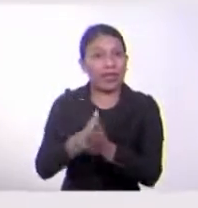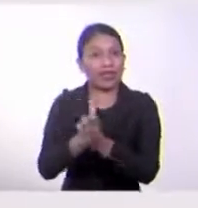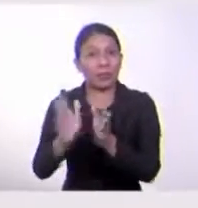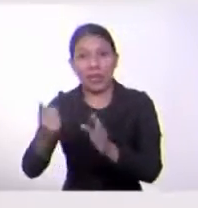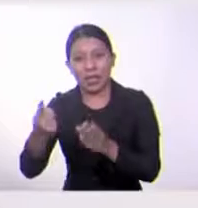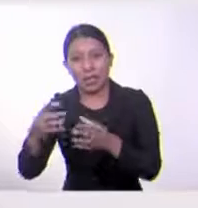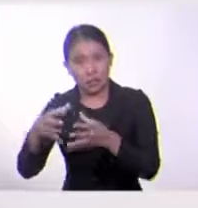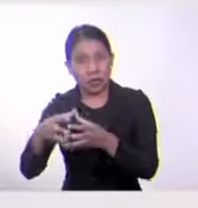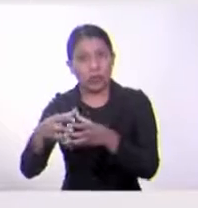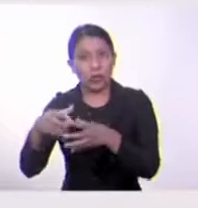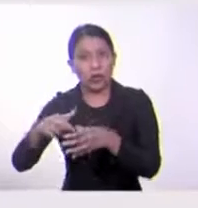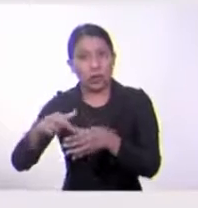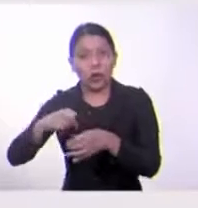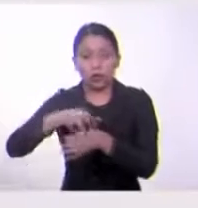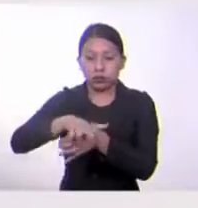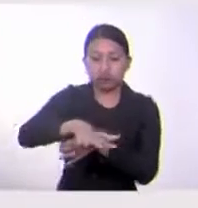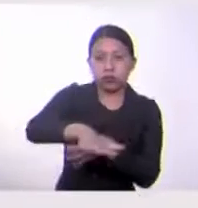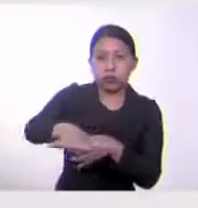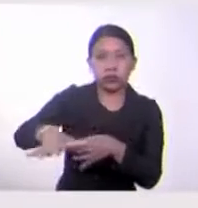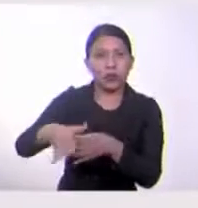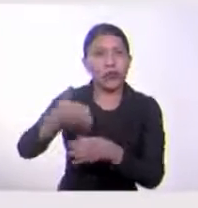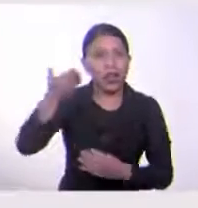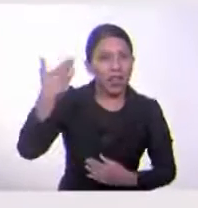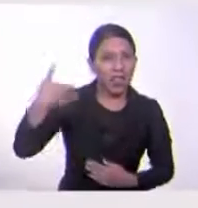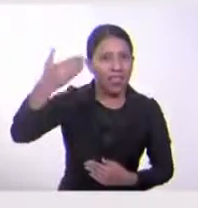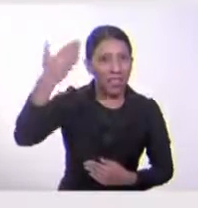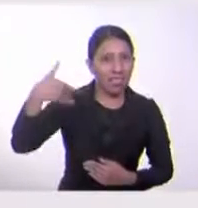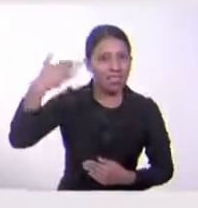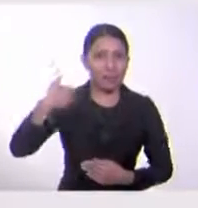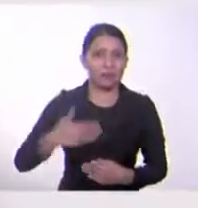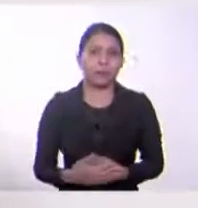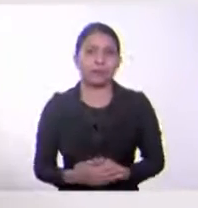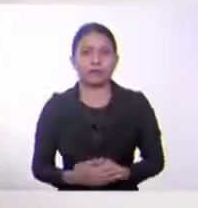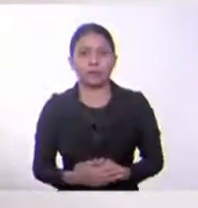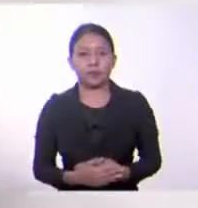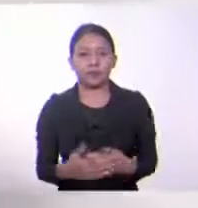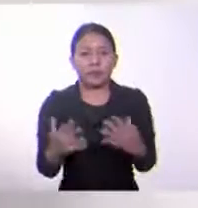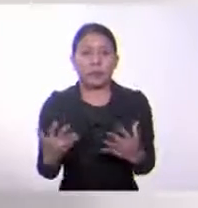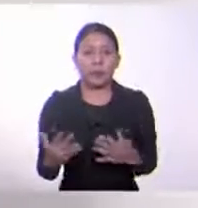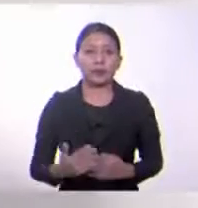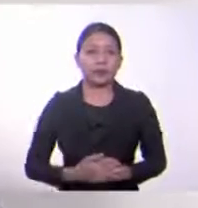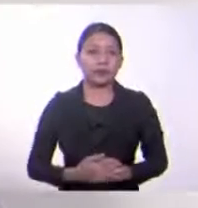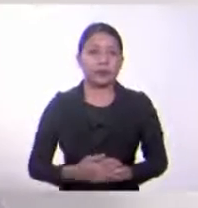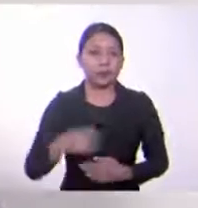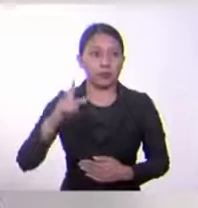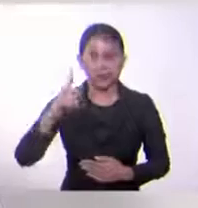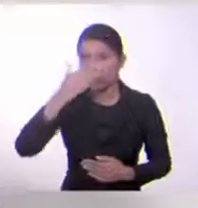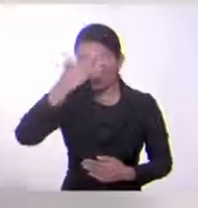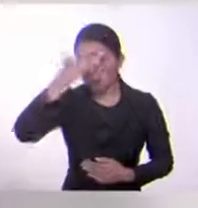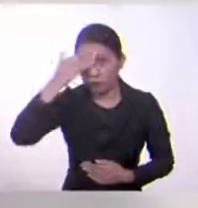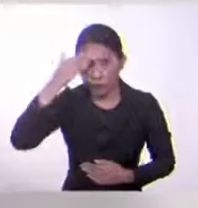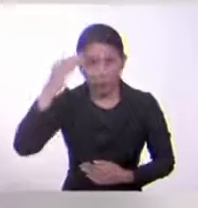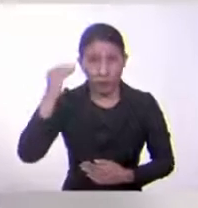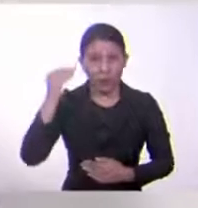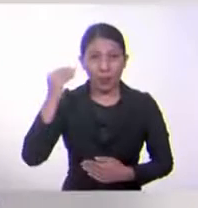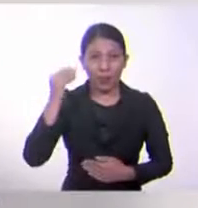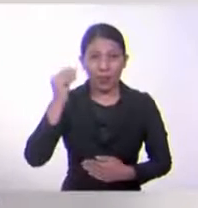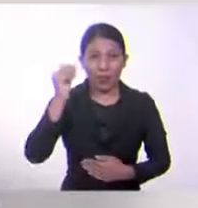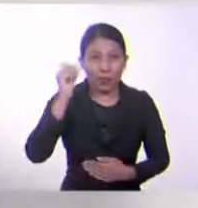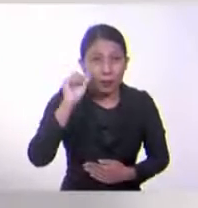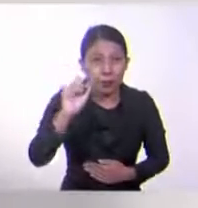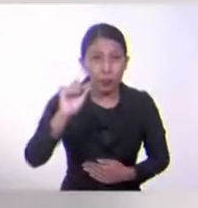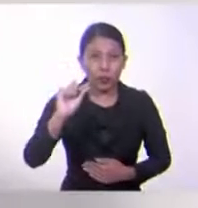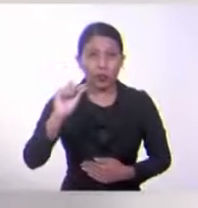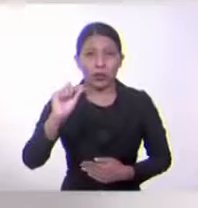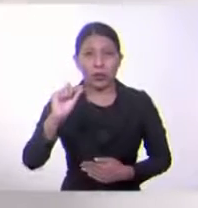Y dependía también de los otros virreinatos que anteriormente habíamos hablado. Algo importante de recordar es que estamos a punto de